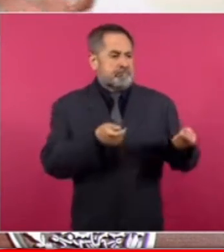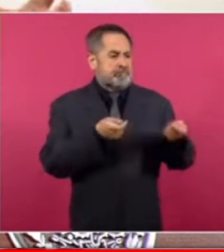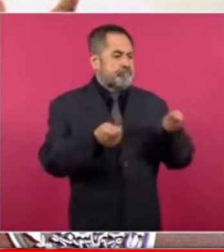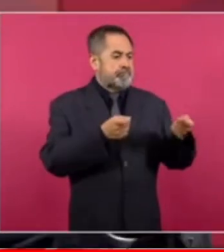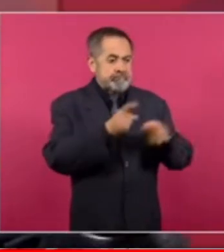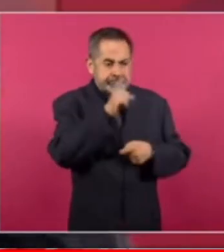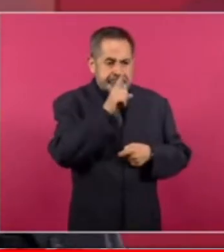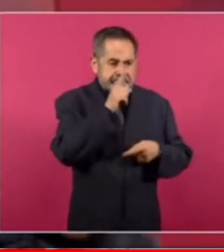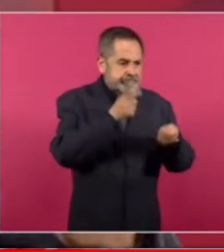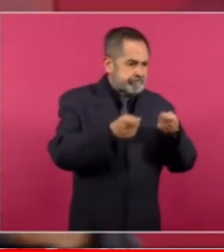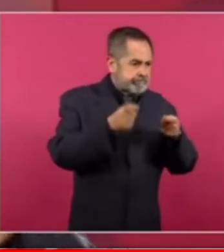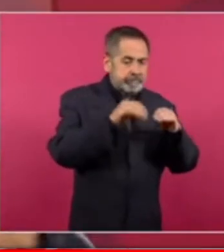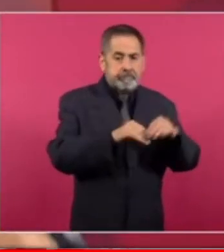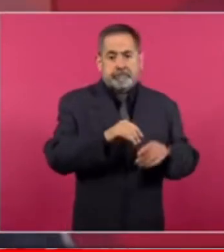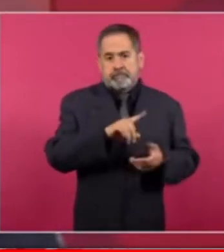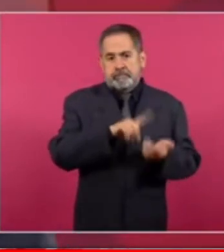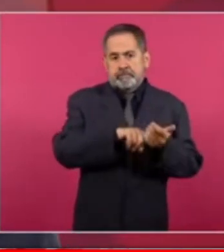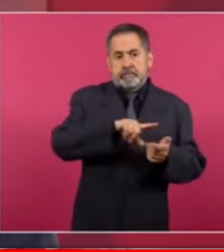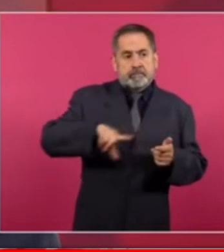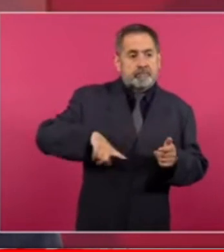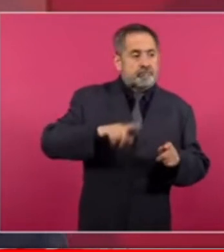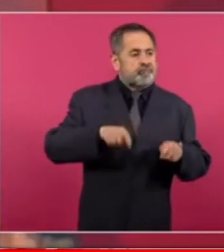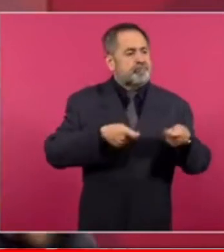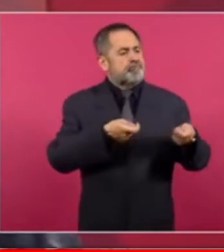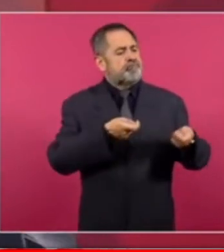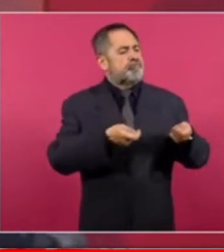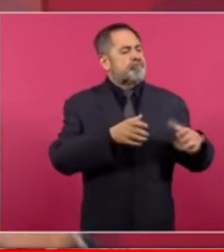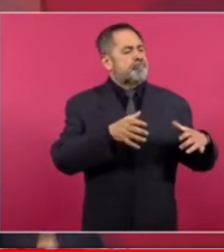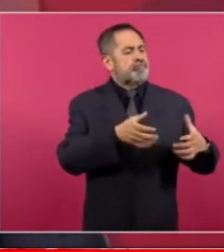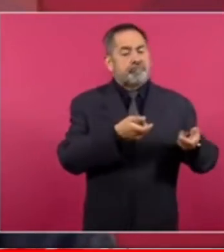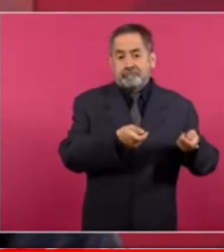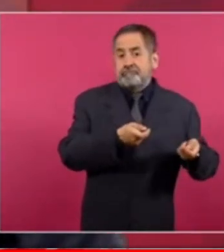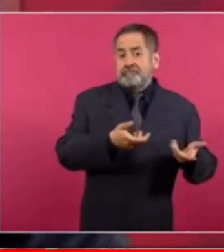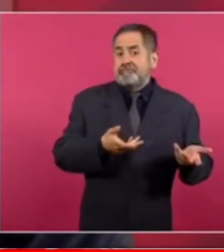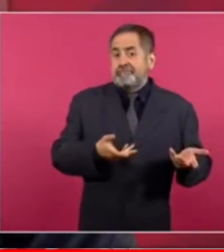por el régimen y sobre todo por